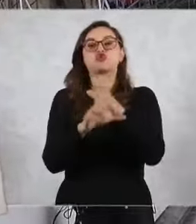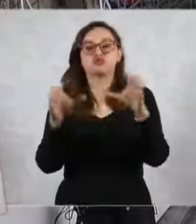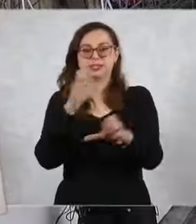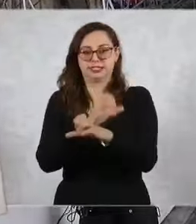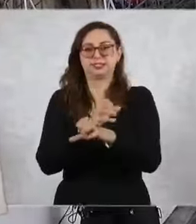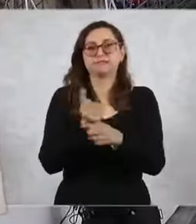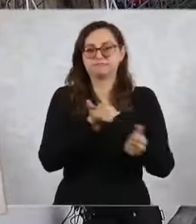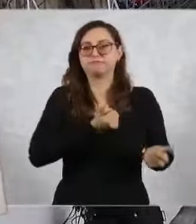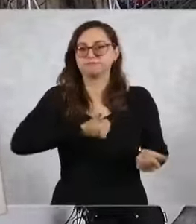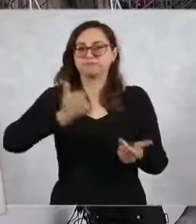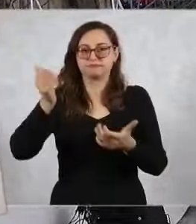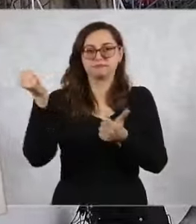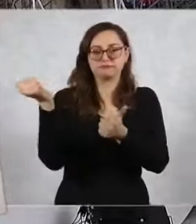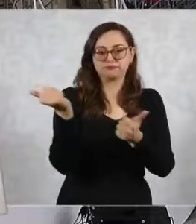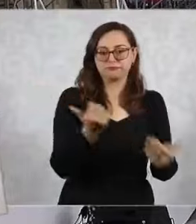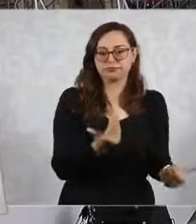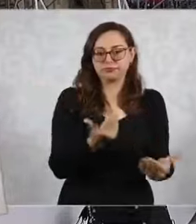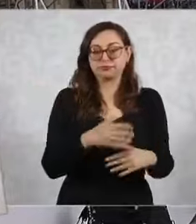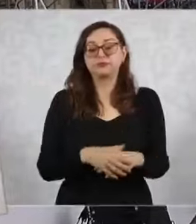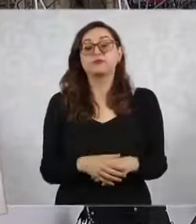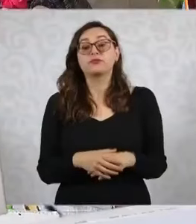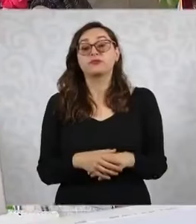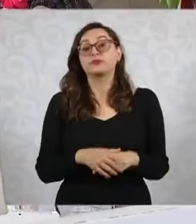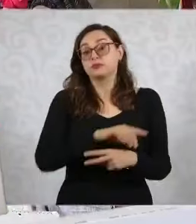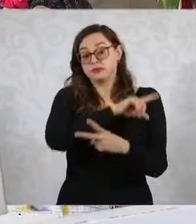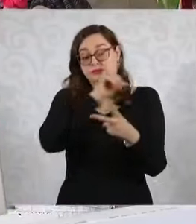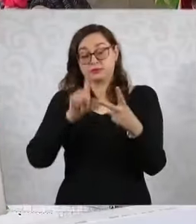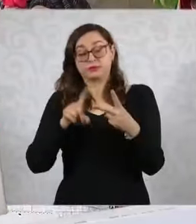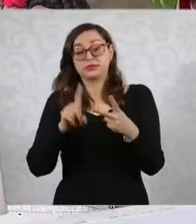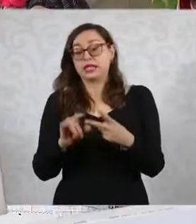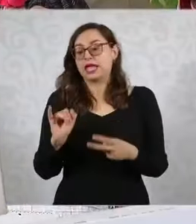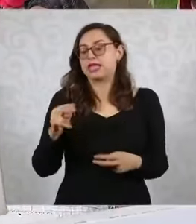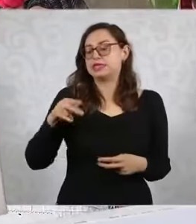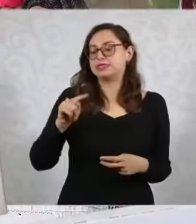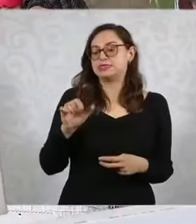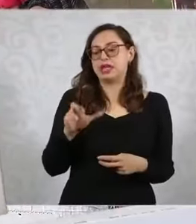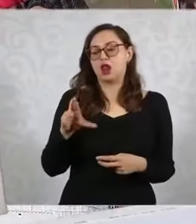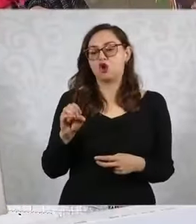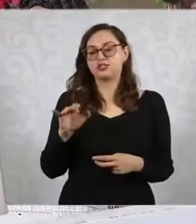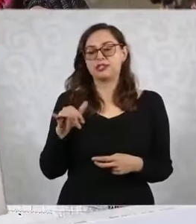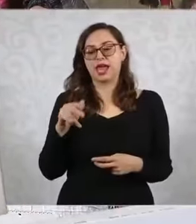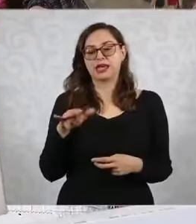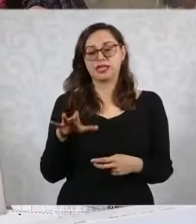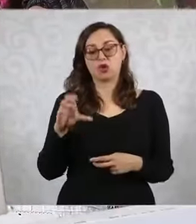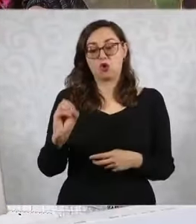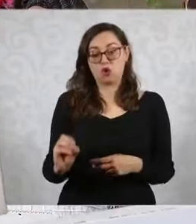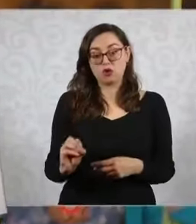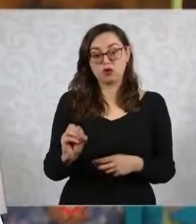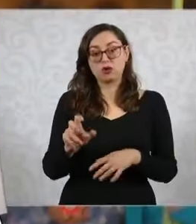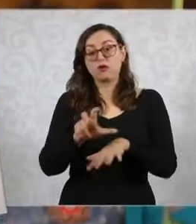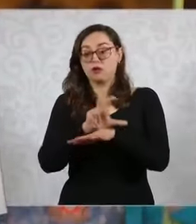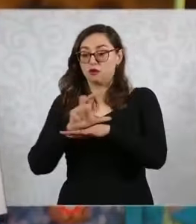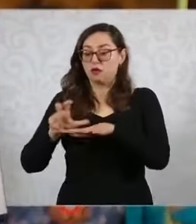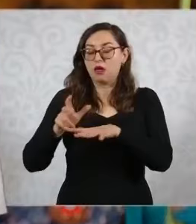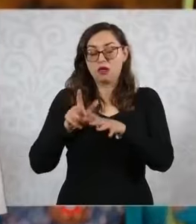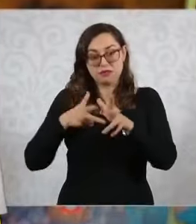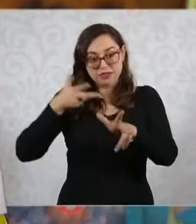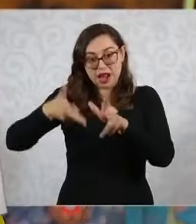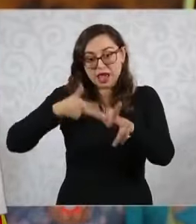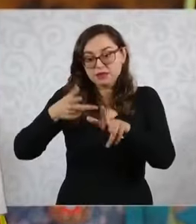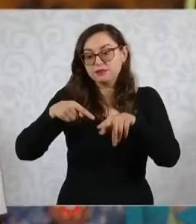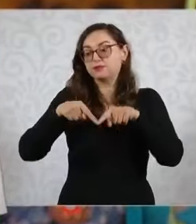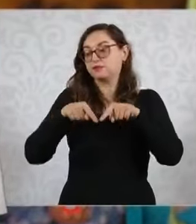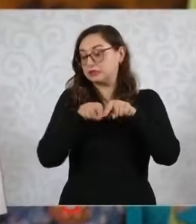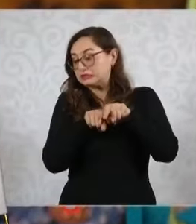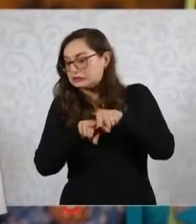Además, en el Interoceánico, vamos a terminar la línea acá, aquí está con